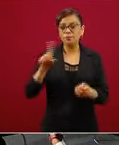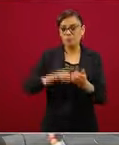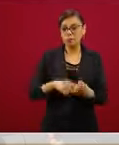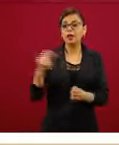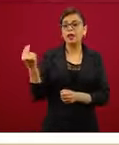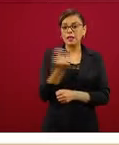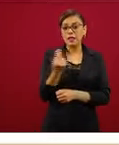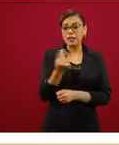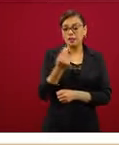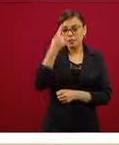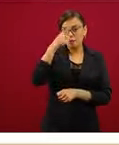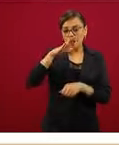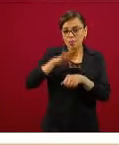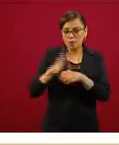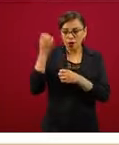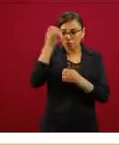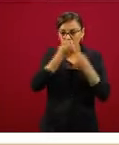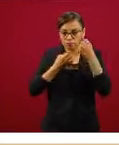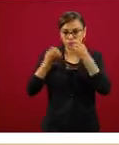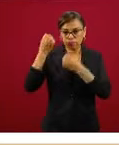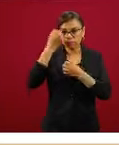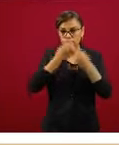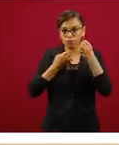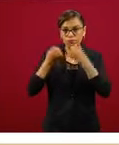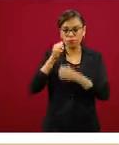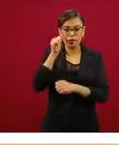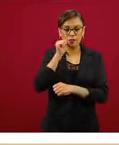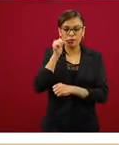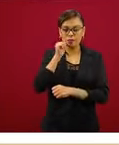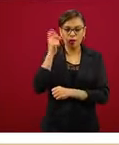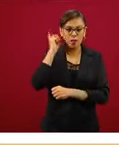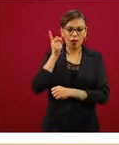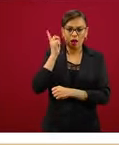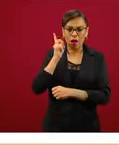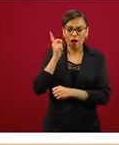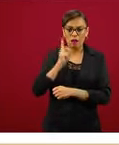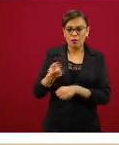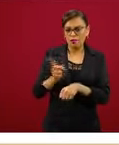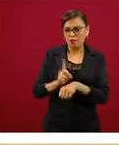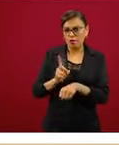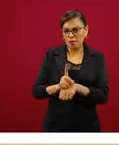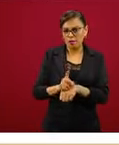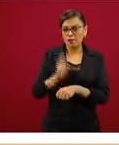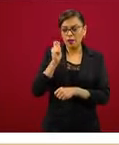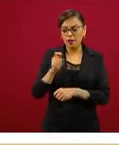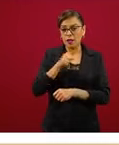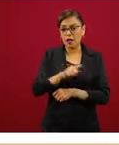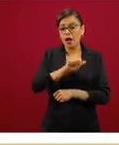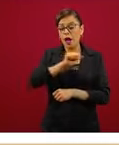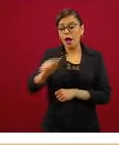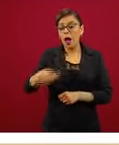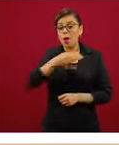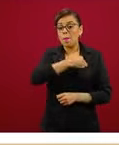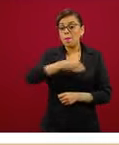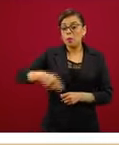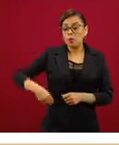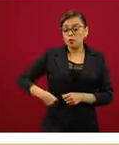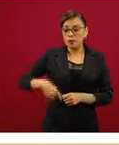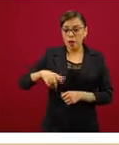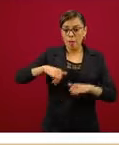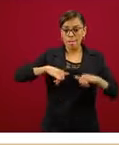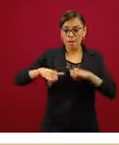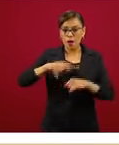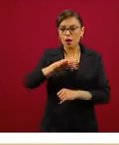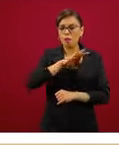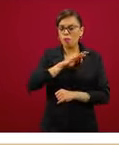análisis que hacemos rutinariamente y es el mapa municipal, este es un mapa de acceso público, ustedes lo pueden